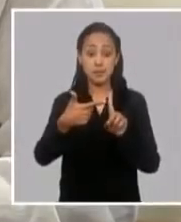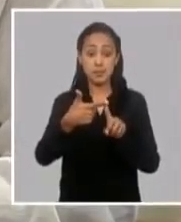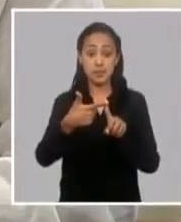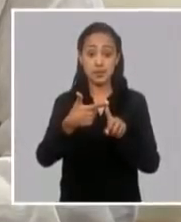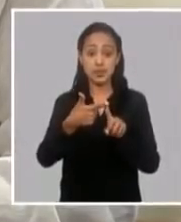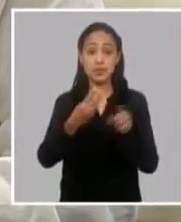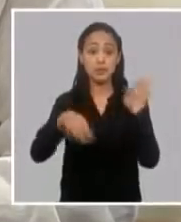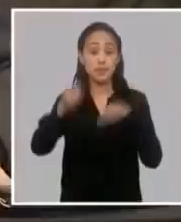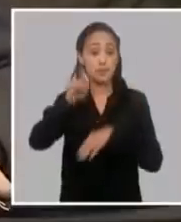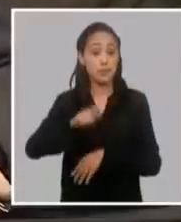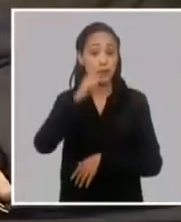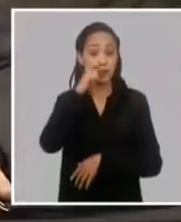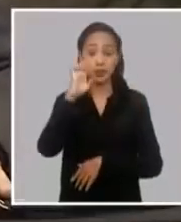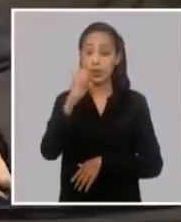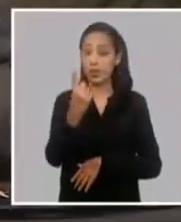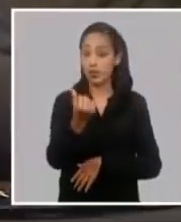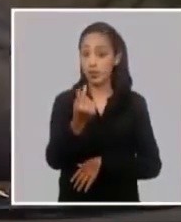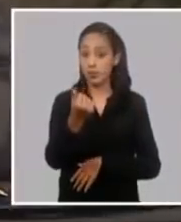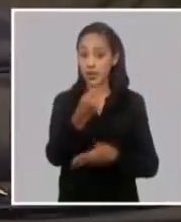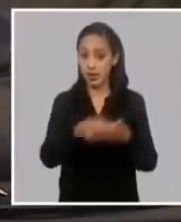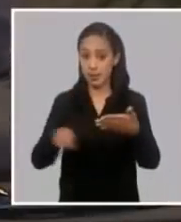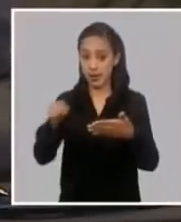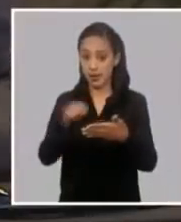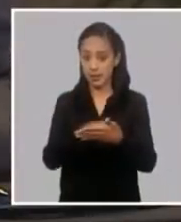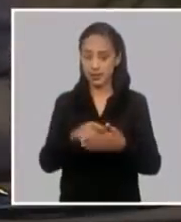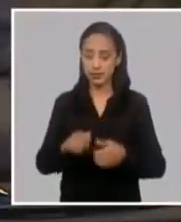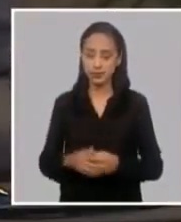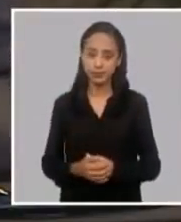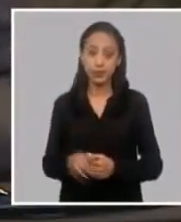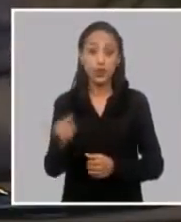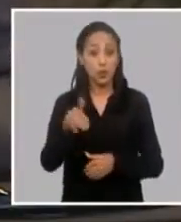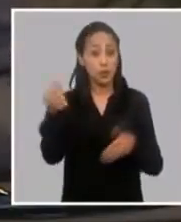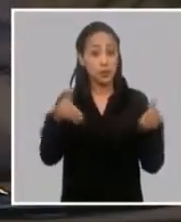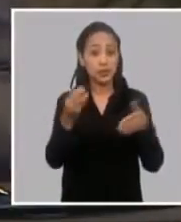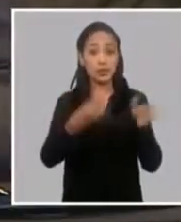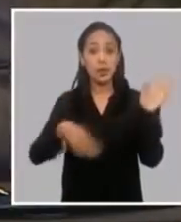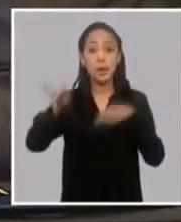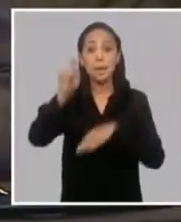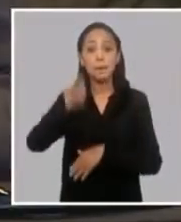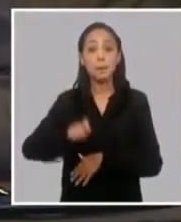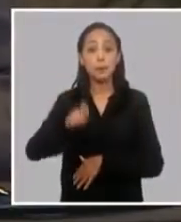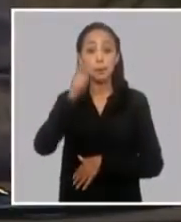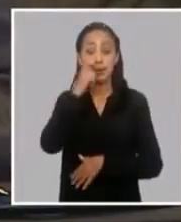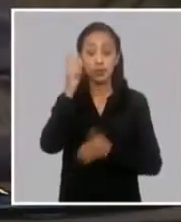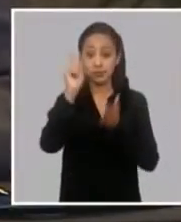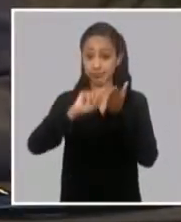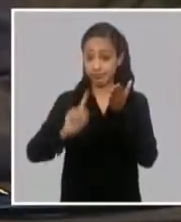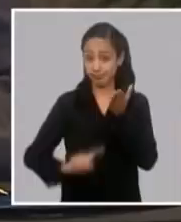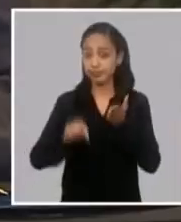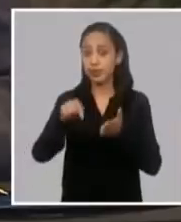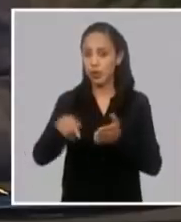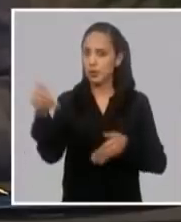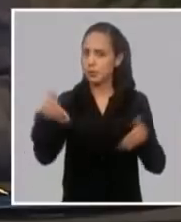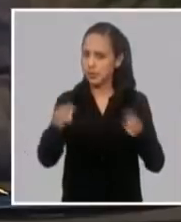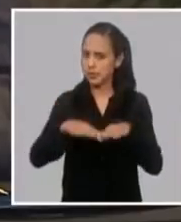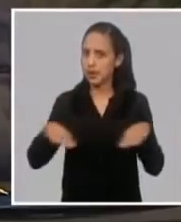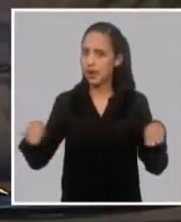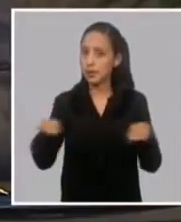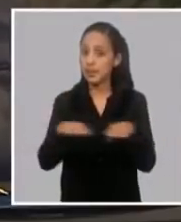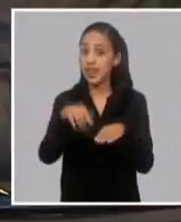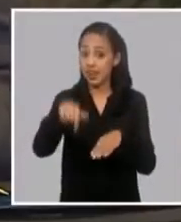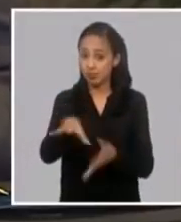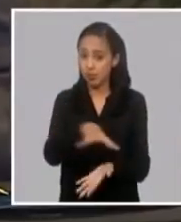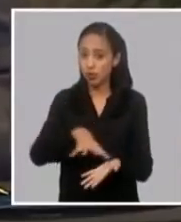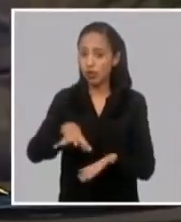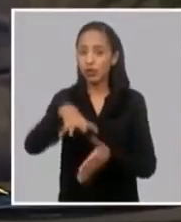ministro de Economía y Planificación. También está con nosotros el ministro de Energía y Minas que nos acompaña aquí en el Palacio de la